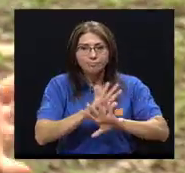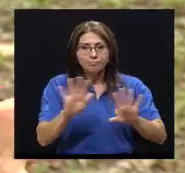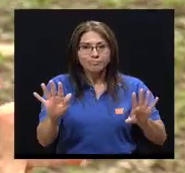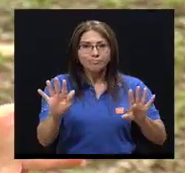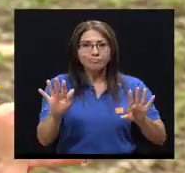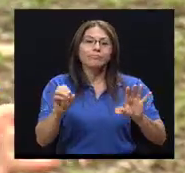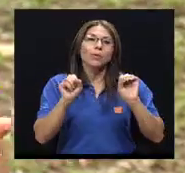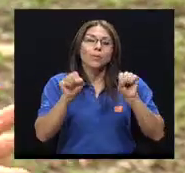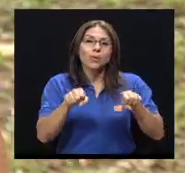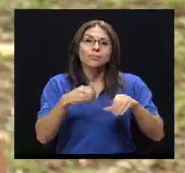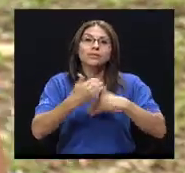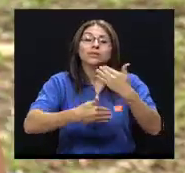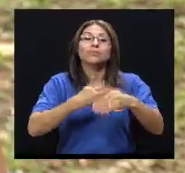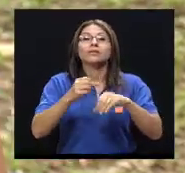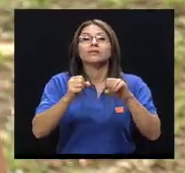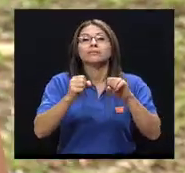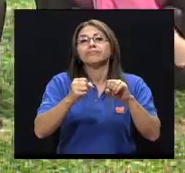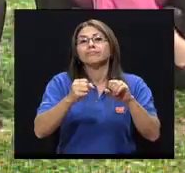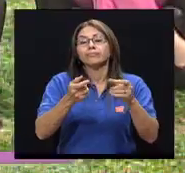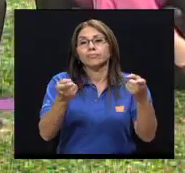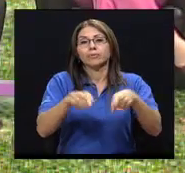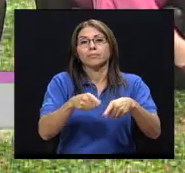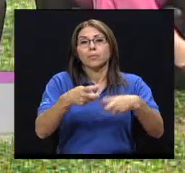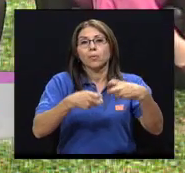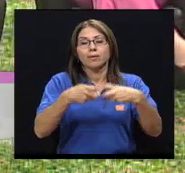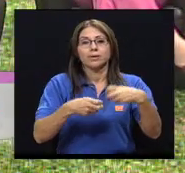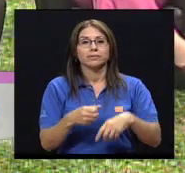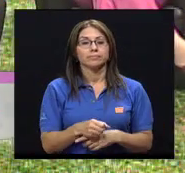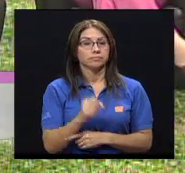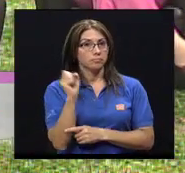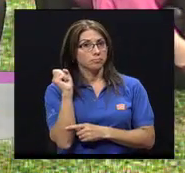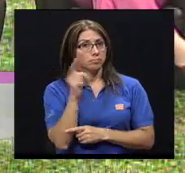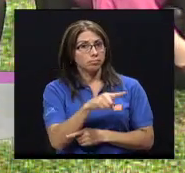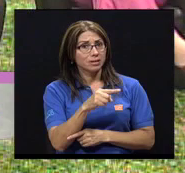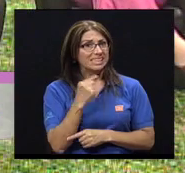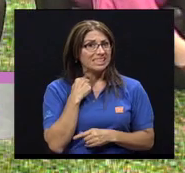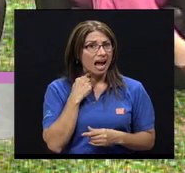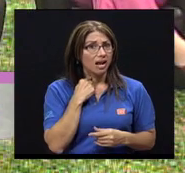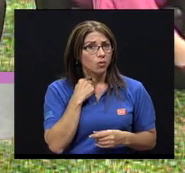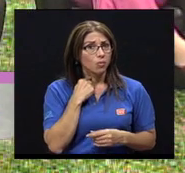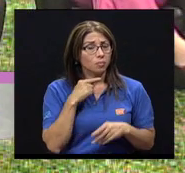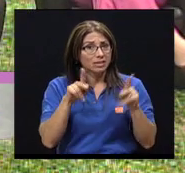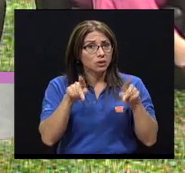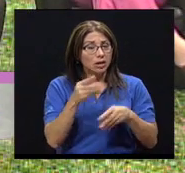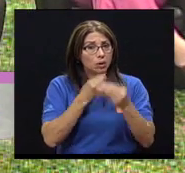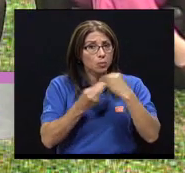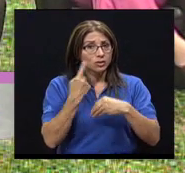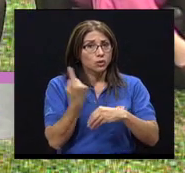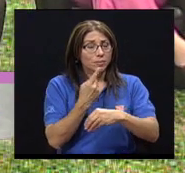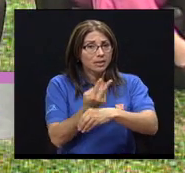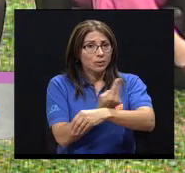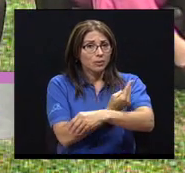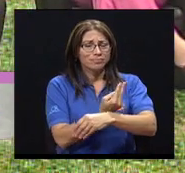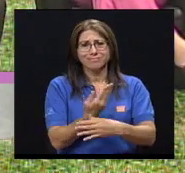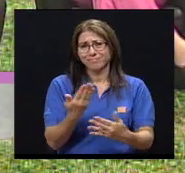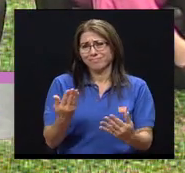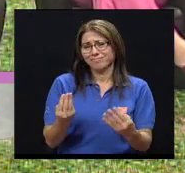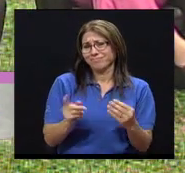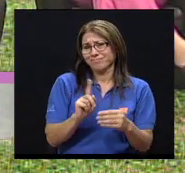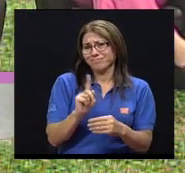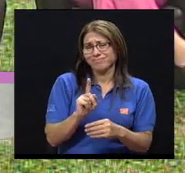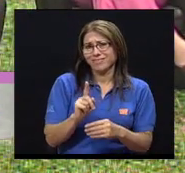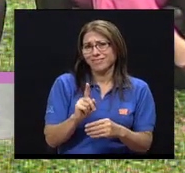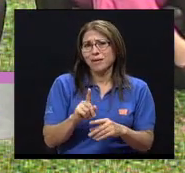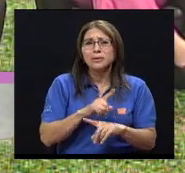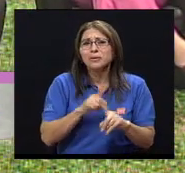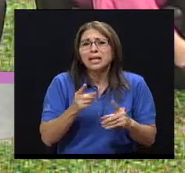vez podríamos llamarlo como caer en esas deficiencias. ¿Es caro ser vegetariano? Mito total. O sea, es que ¿qué come